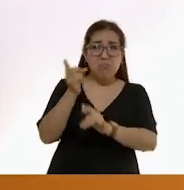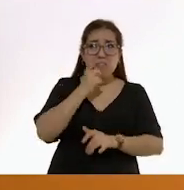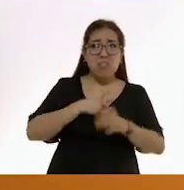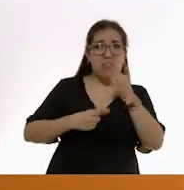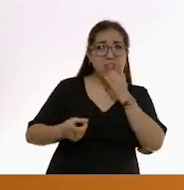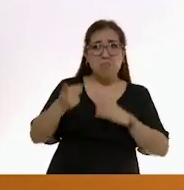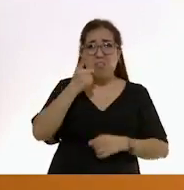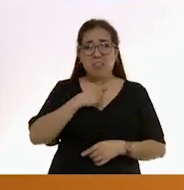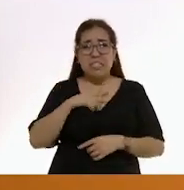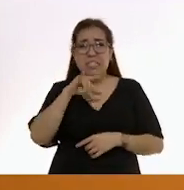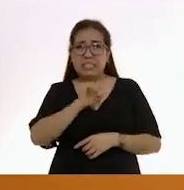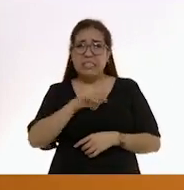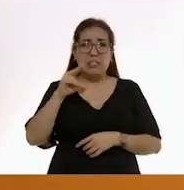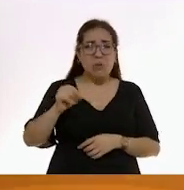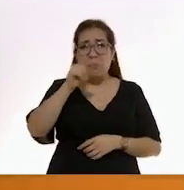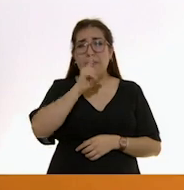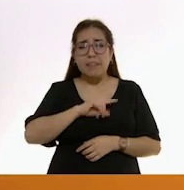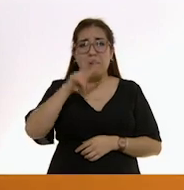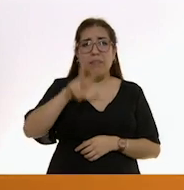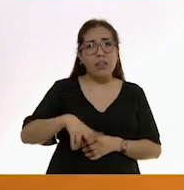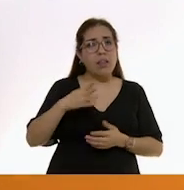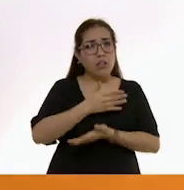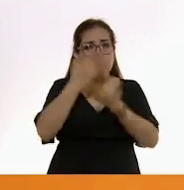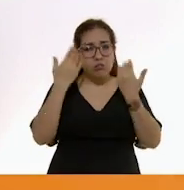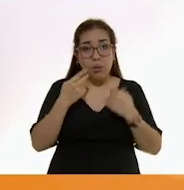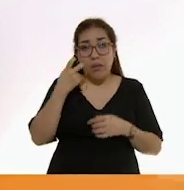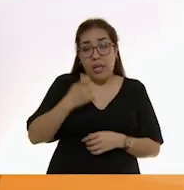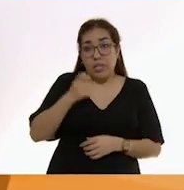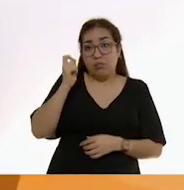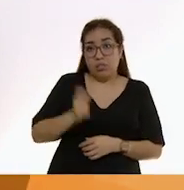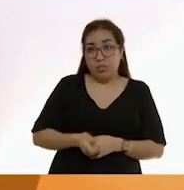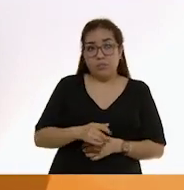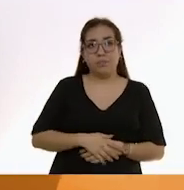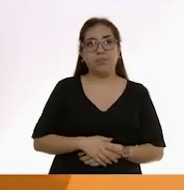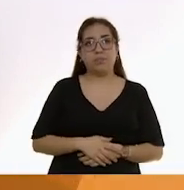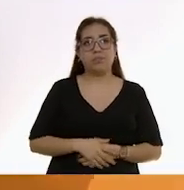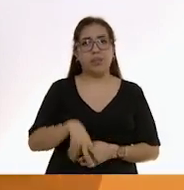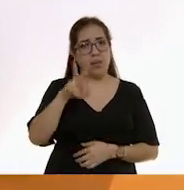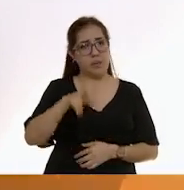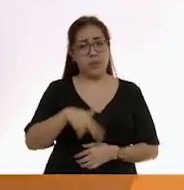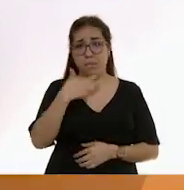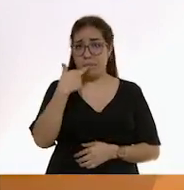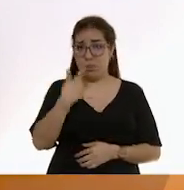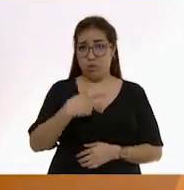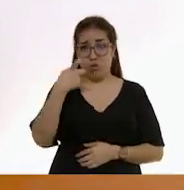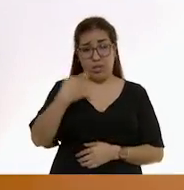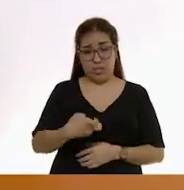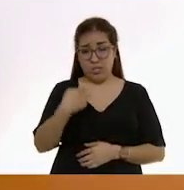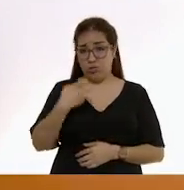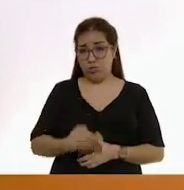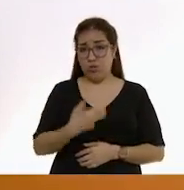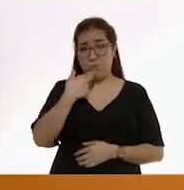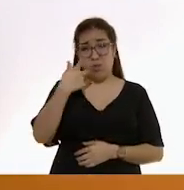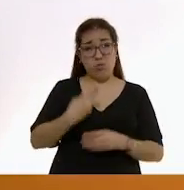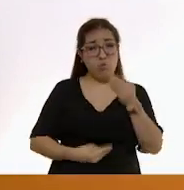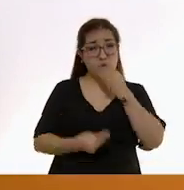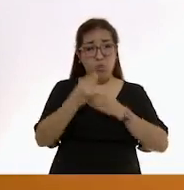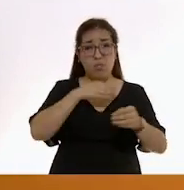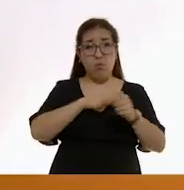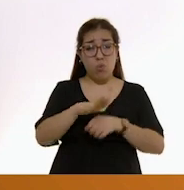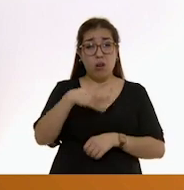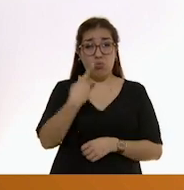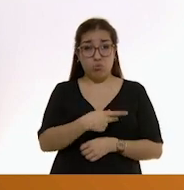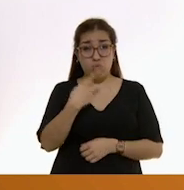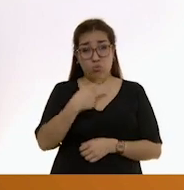amamantar de otras mujeres y con ello pierden la oportunidad de brindarle a sus bebés el mejor alimento, su